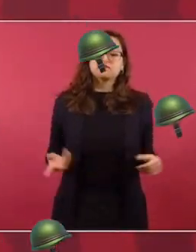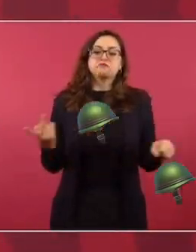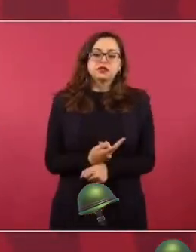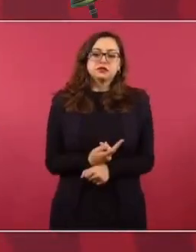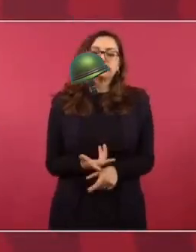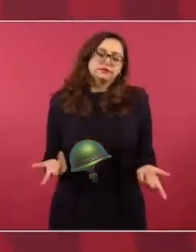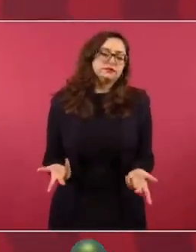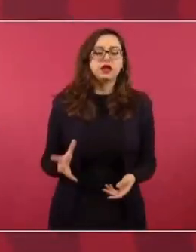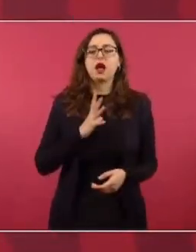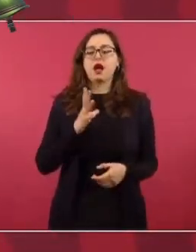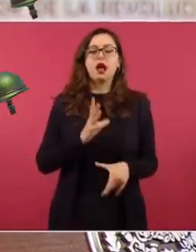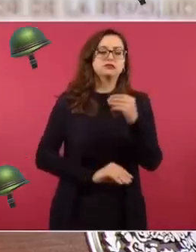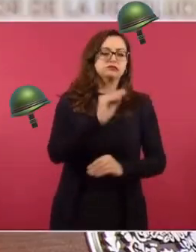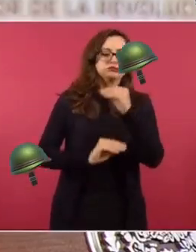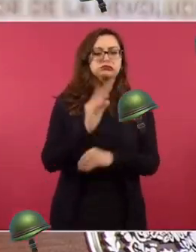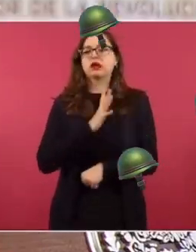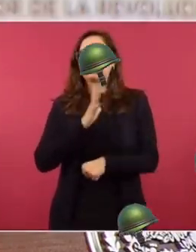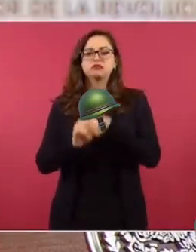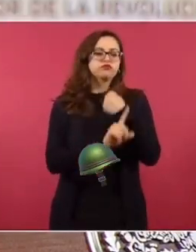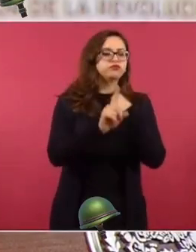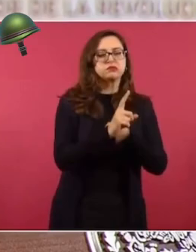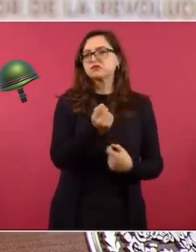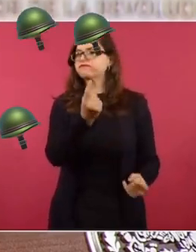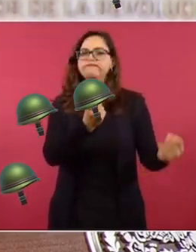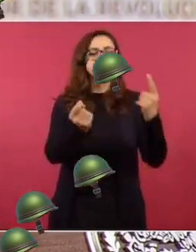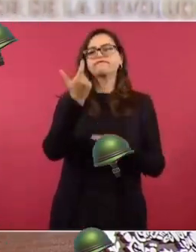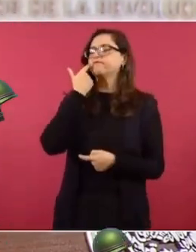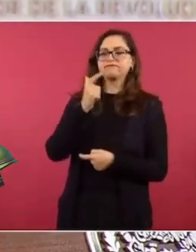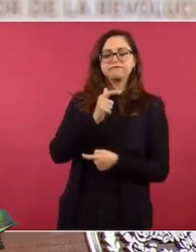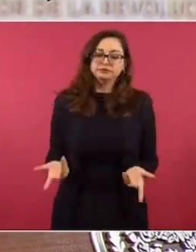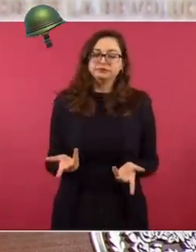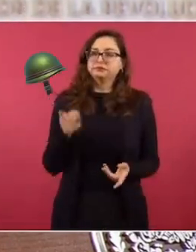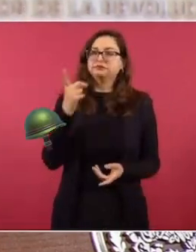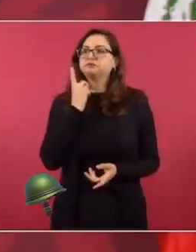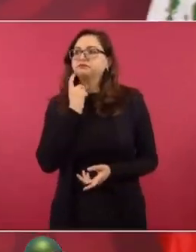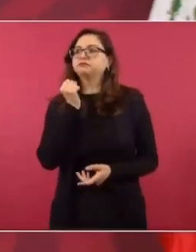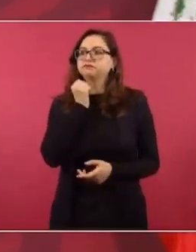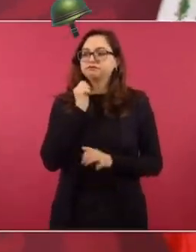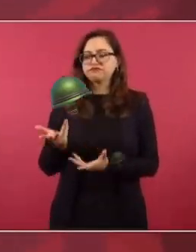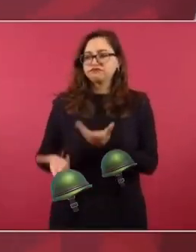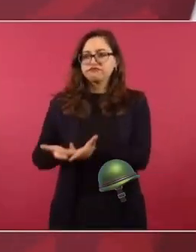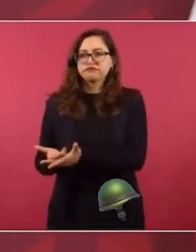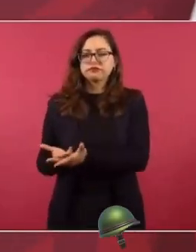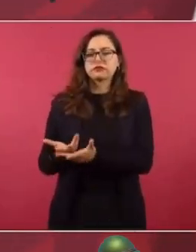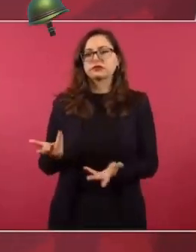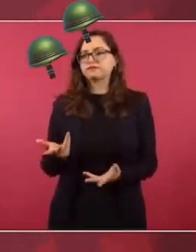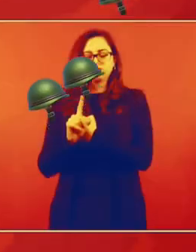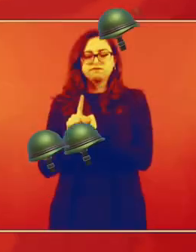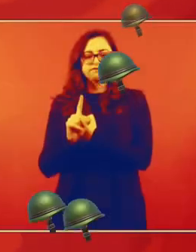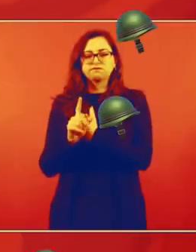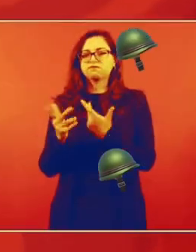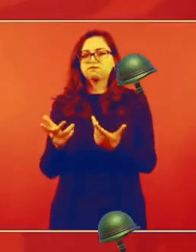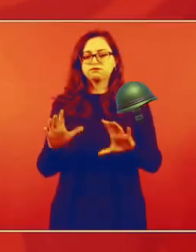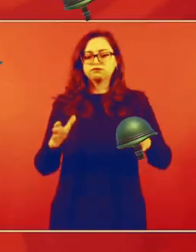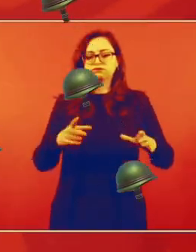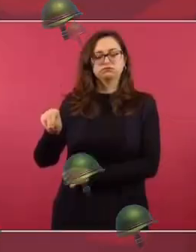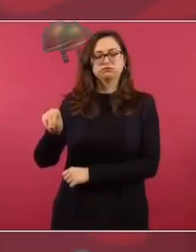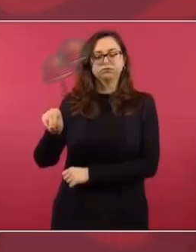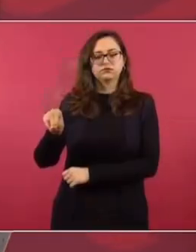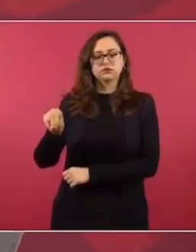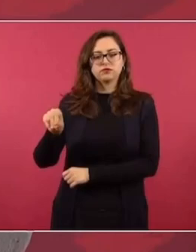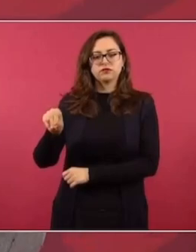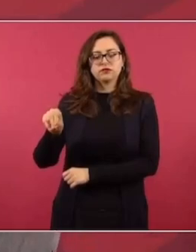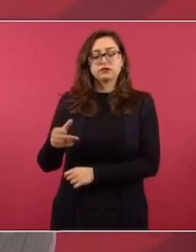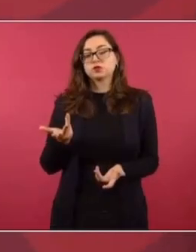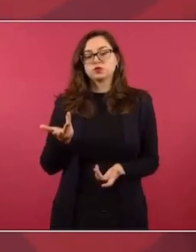polémica en la aprobación de la reforma. No votaron a favor los del bloque conservador,